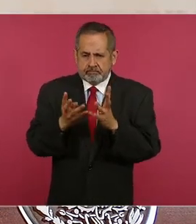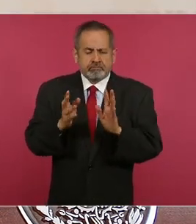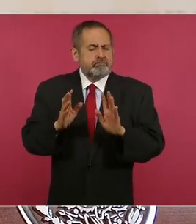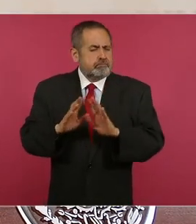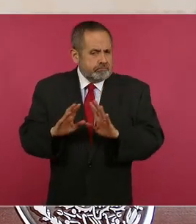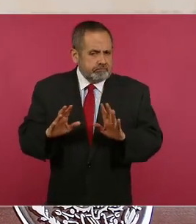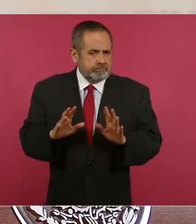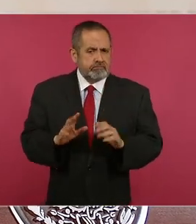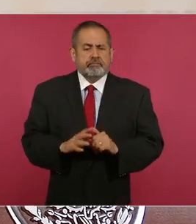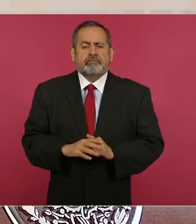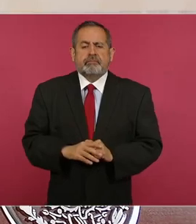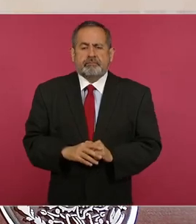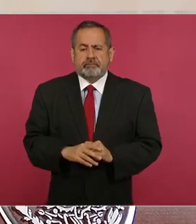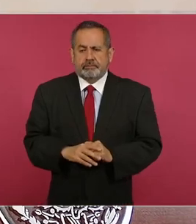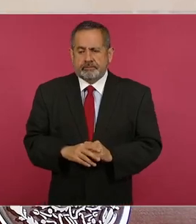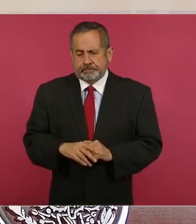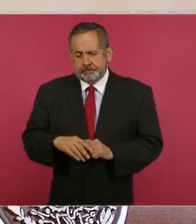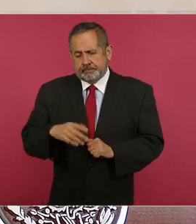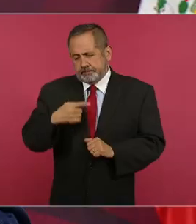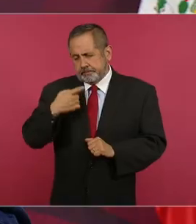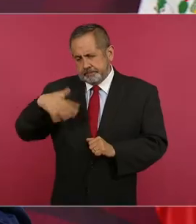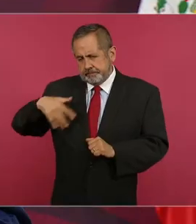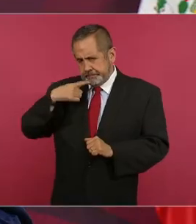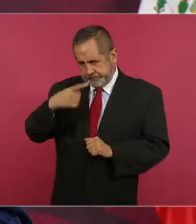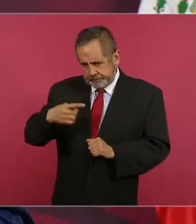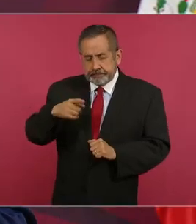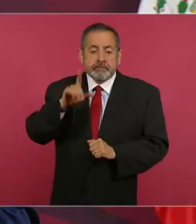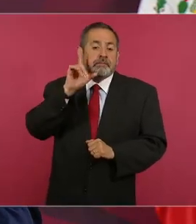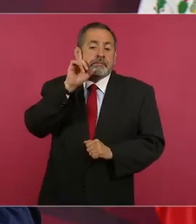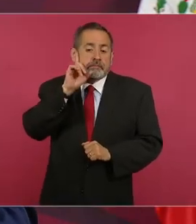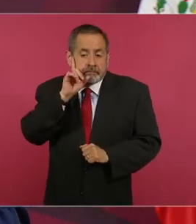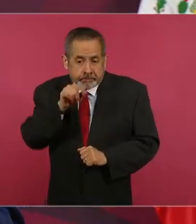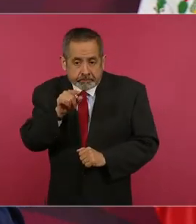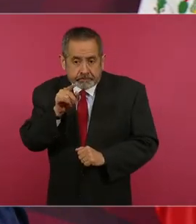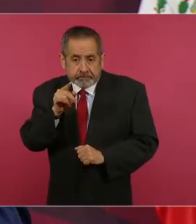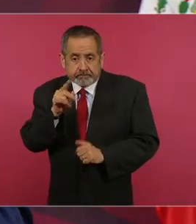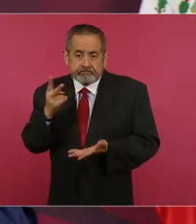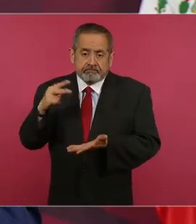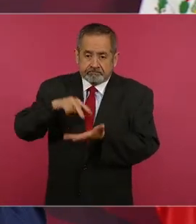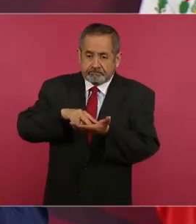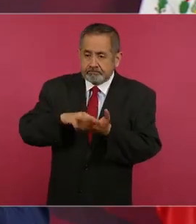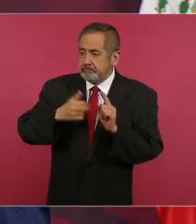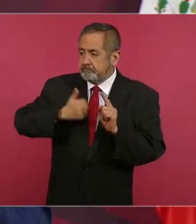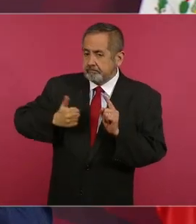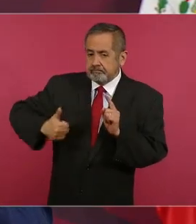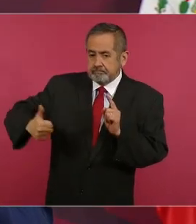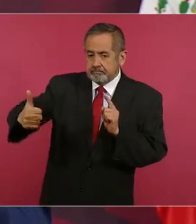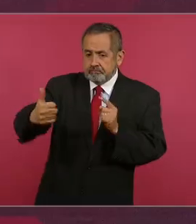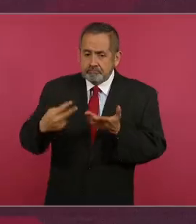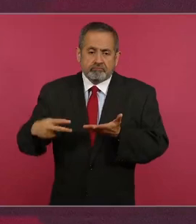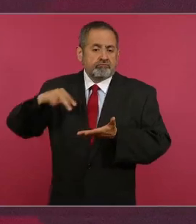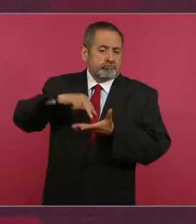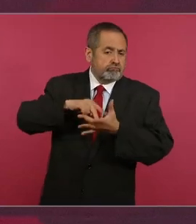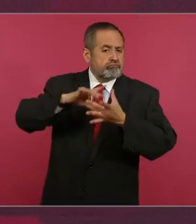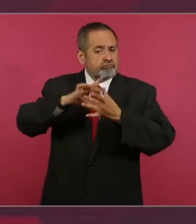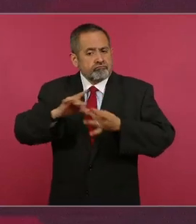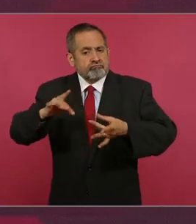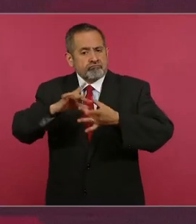como lo expuse, se van a dar a conocer ya las medidas